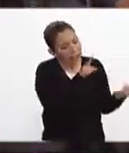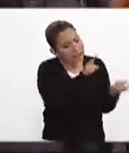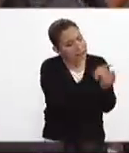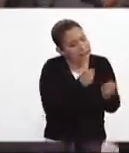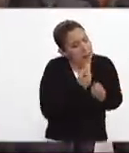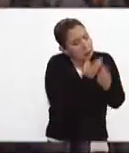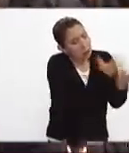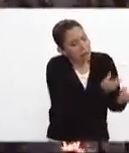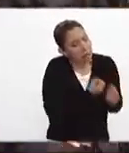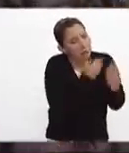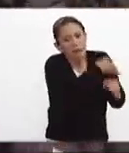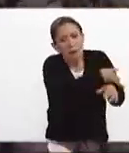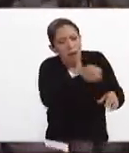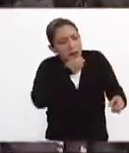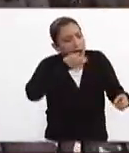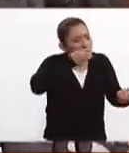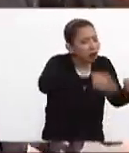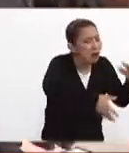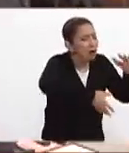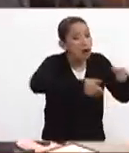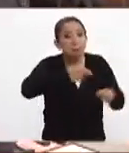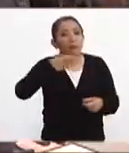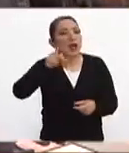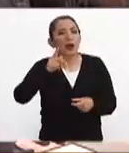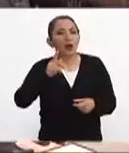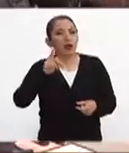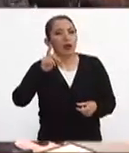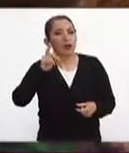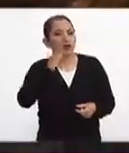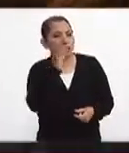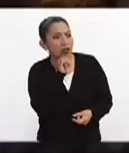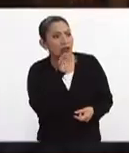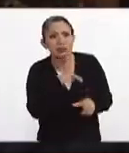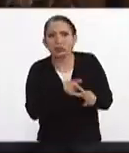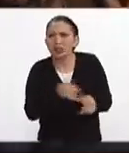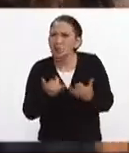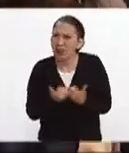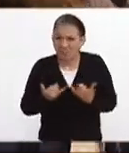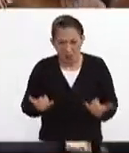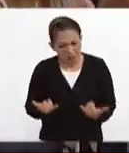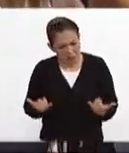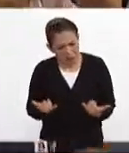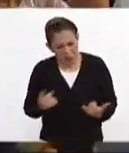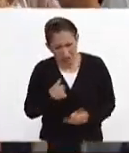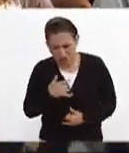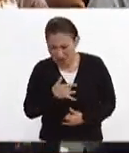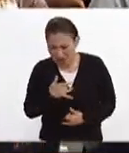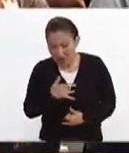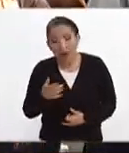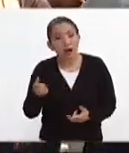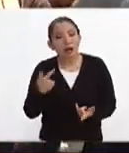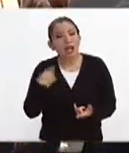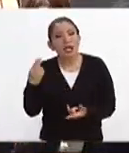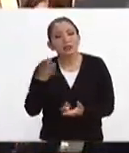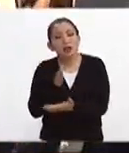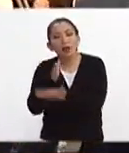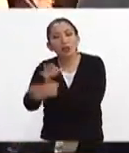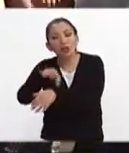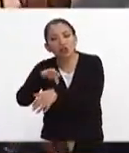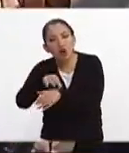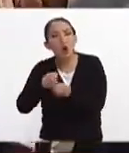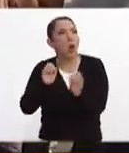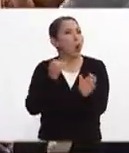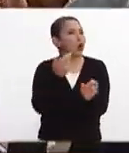familiares de platicar la experiencia pero en qué momento tenemos que que ir con un experto ir con un médico